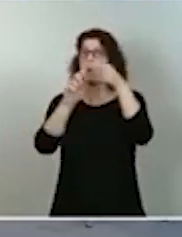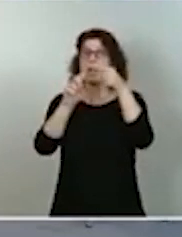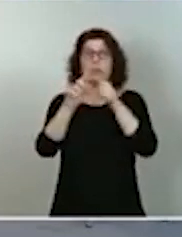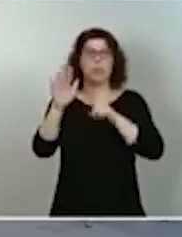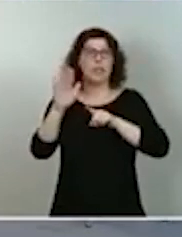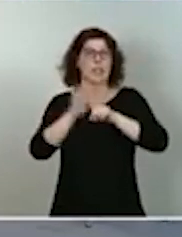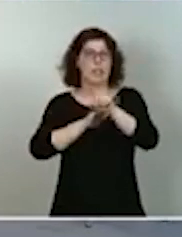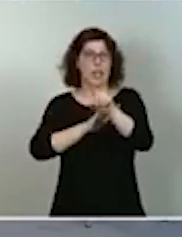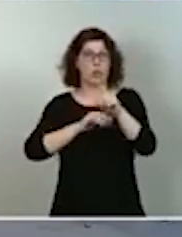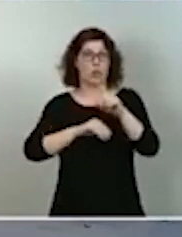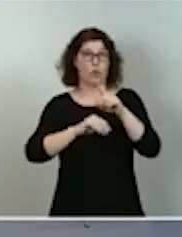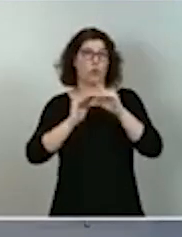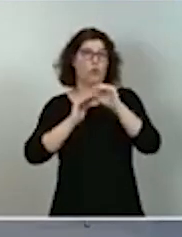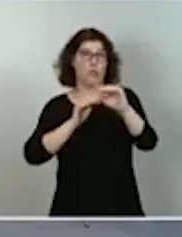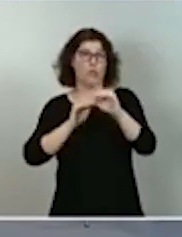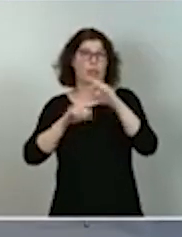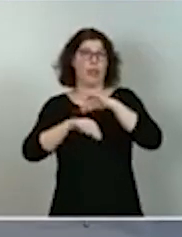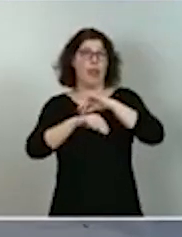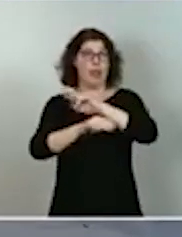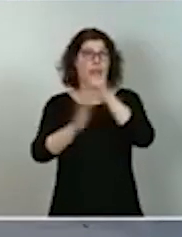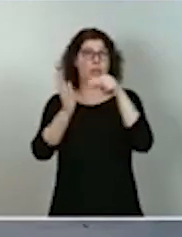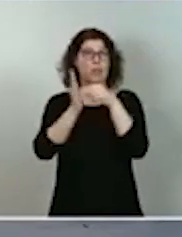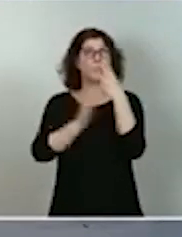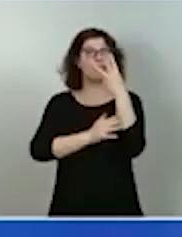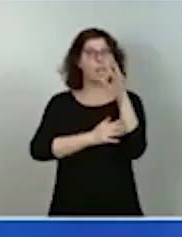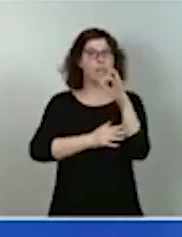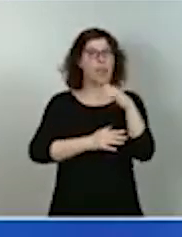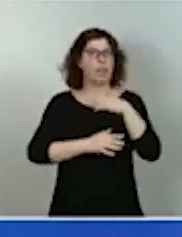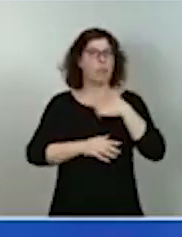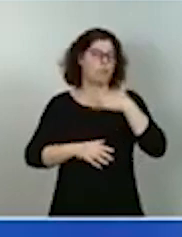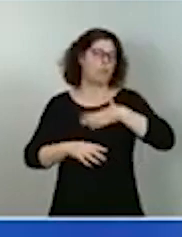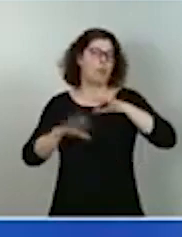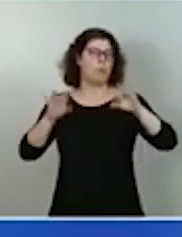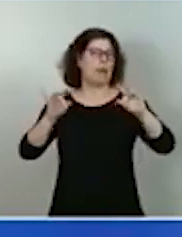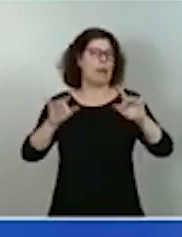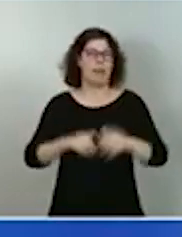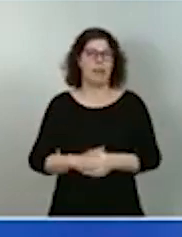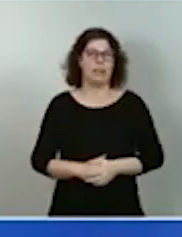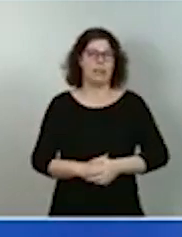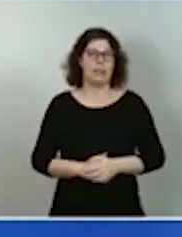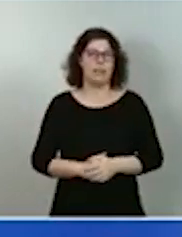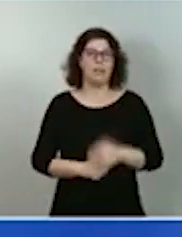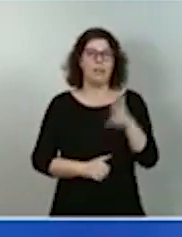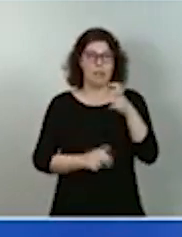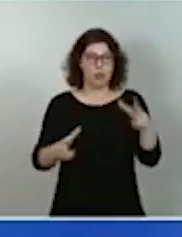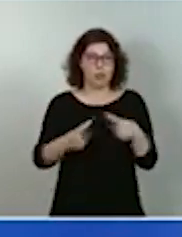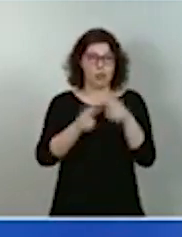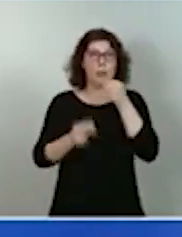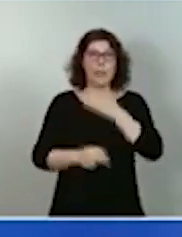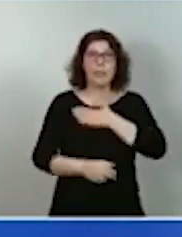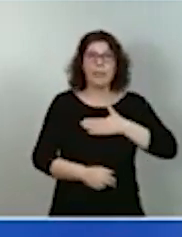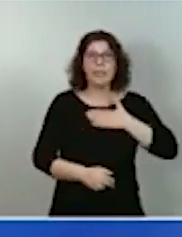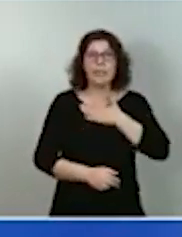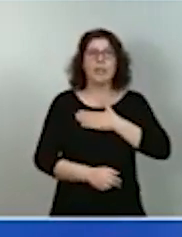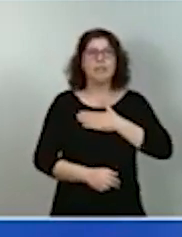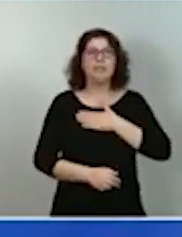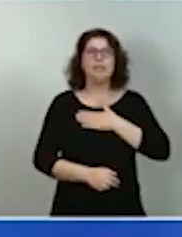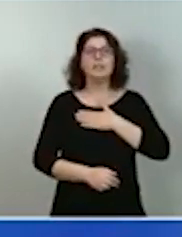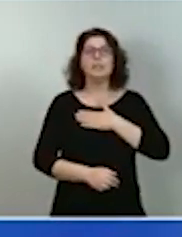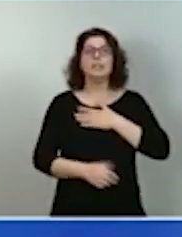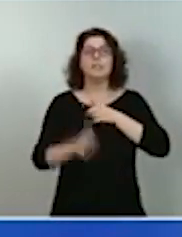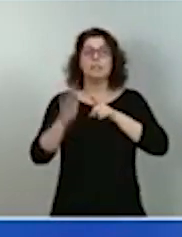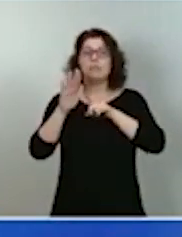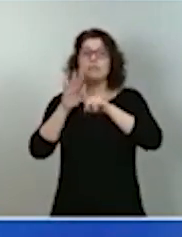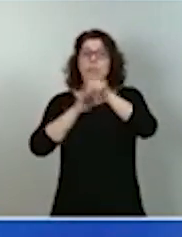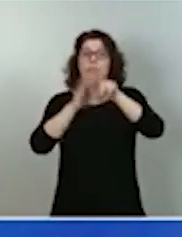puede quedar en papel mojado. Que los derechos sociales y el bienestar solamente se pueden desarrollar si se dan las transformaciones